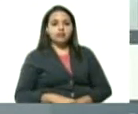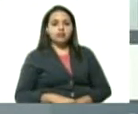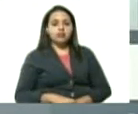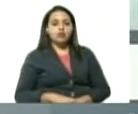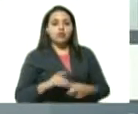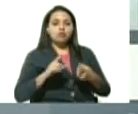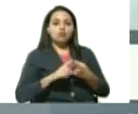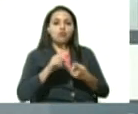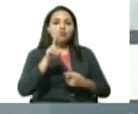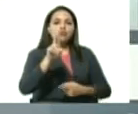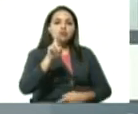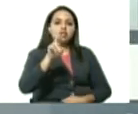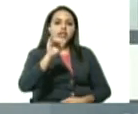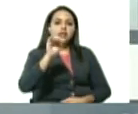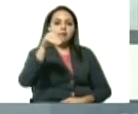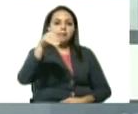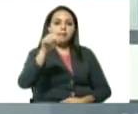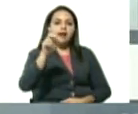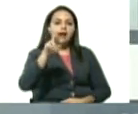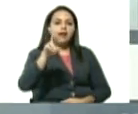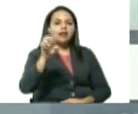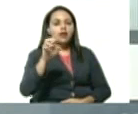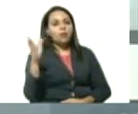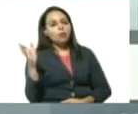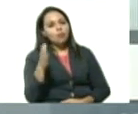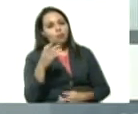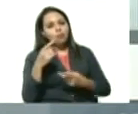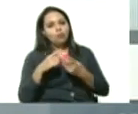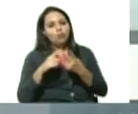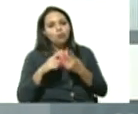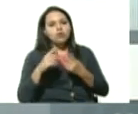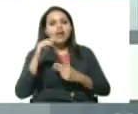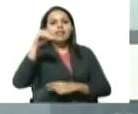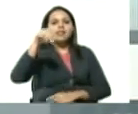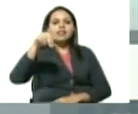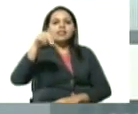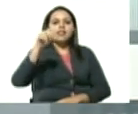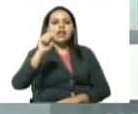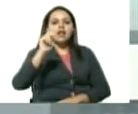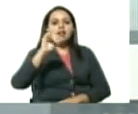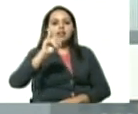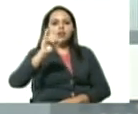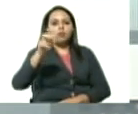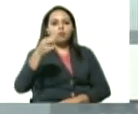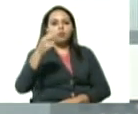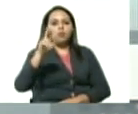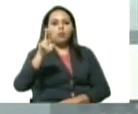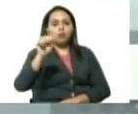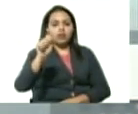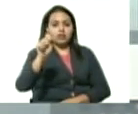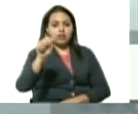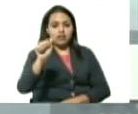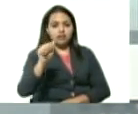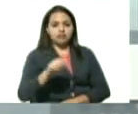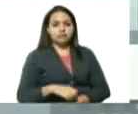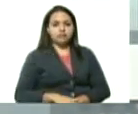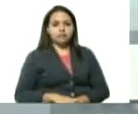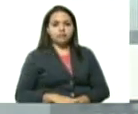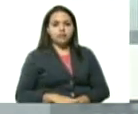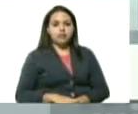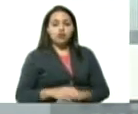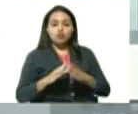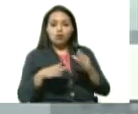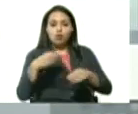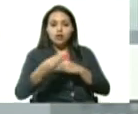y el otro en Nayuatá todos captados en jornadas de despistaje masivo donde como usted lo ha